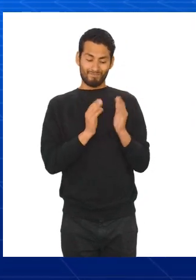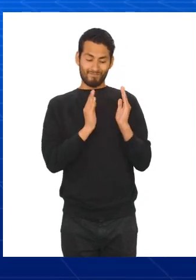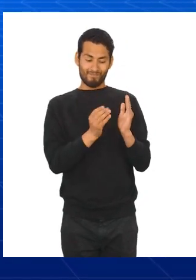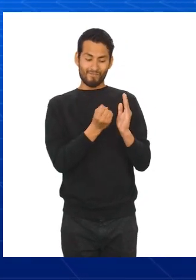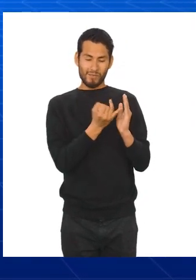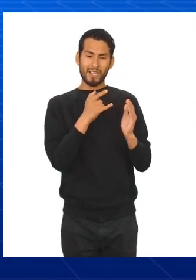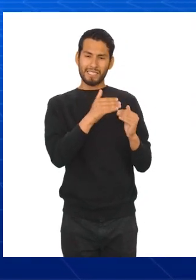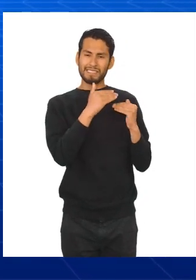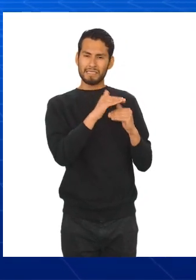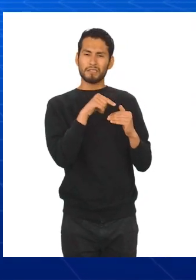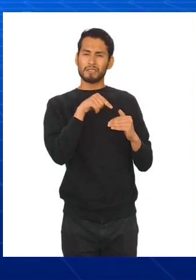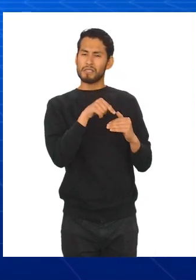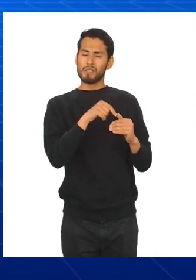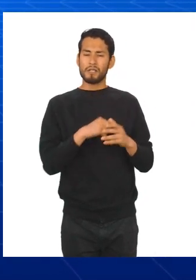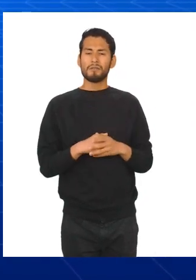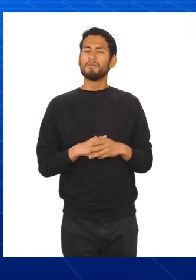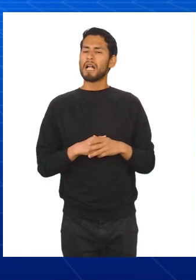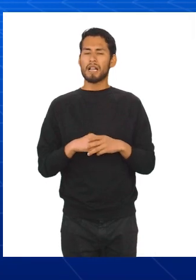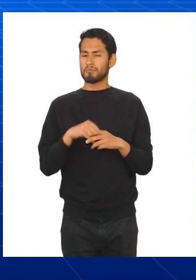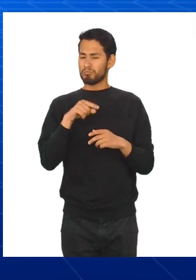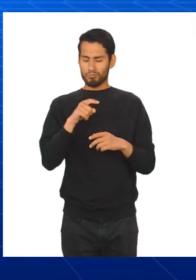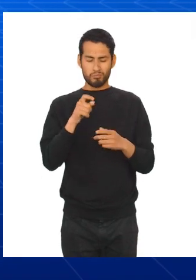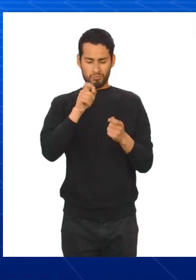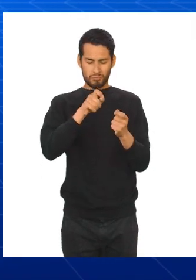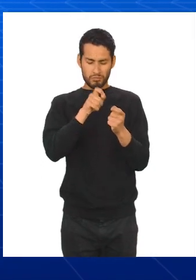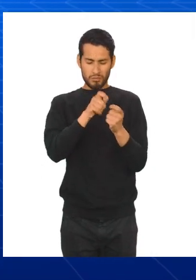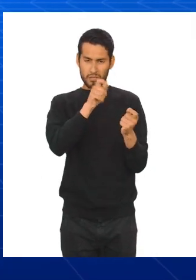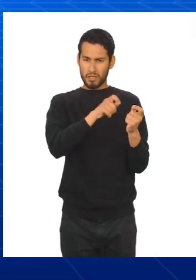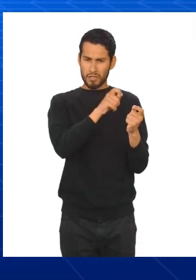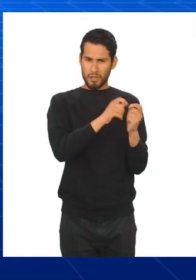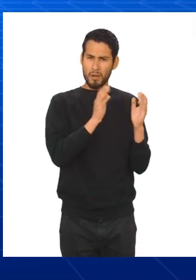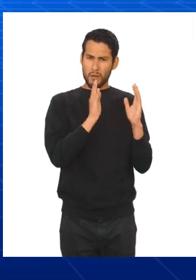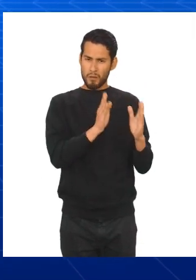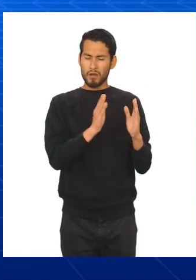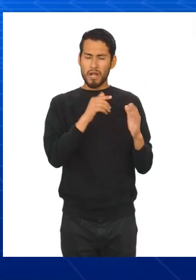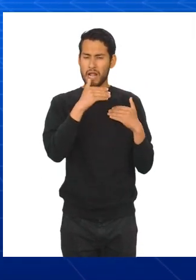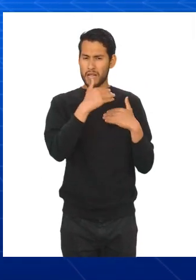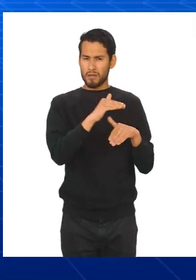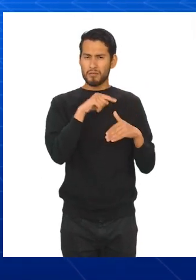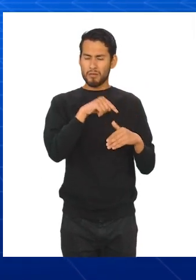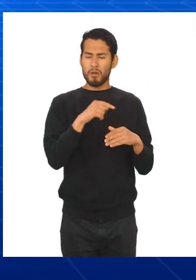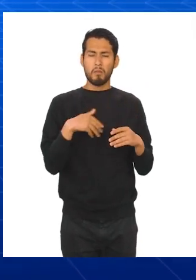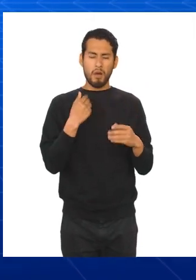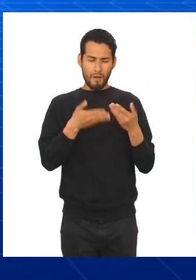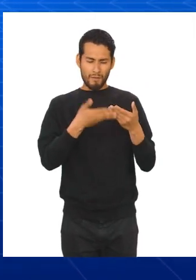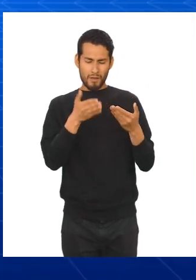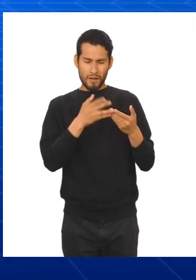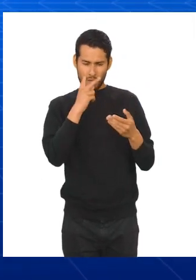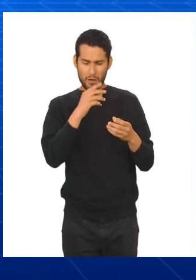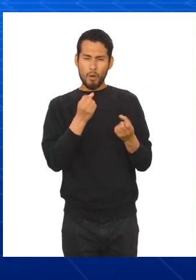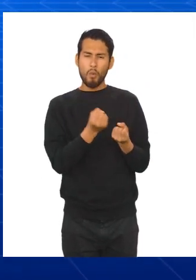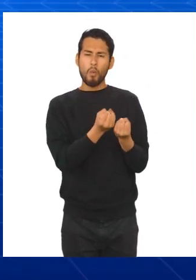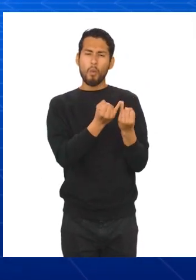dentro de un rango y se delimita su amplitud por límites establecidos, facilitando identificar la cantidad de elementos en un